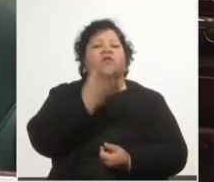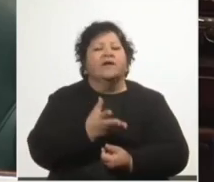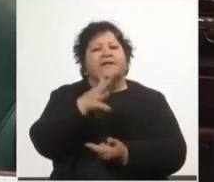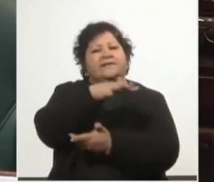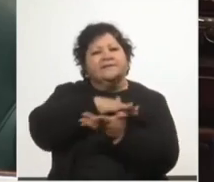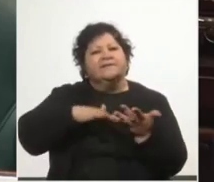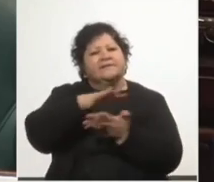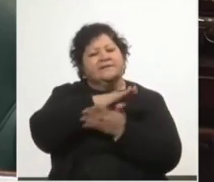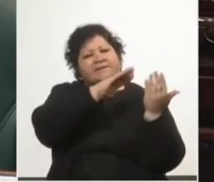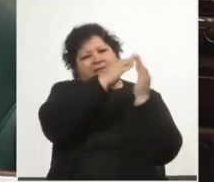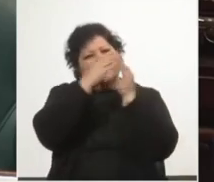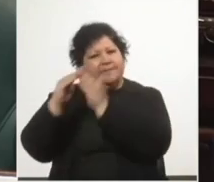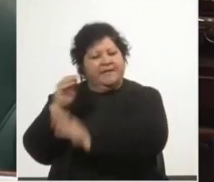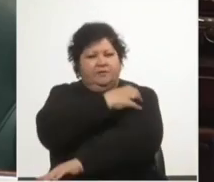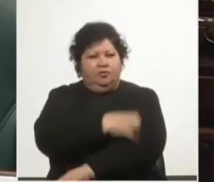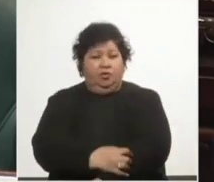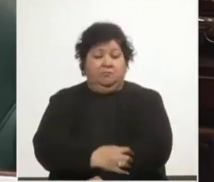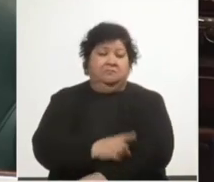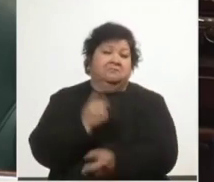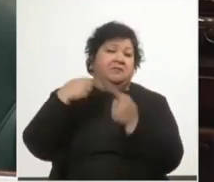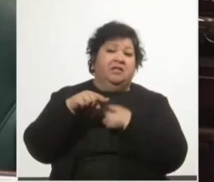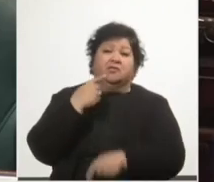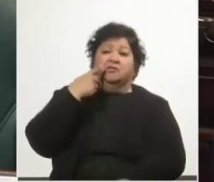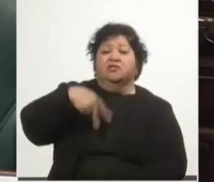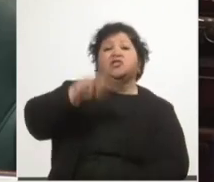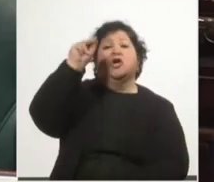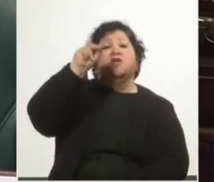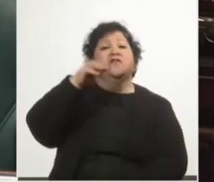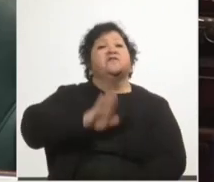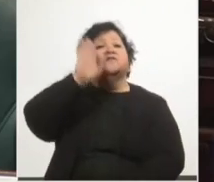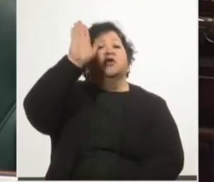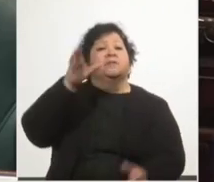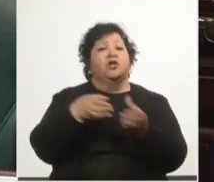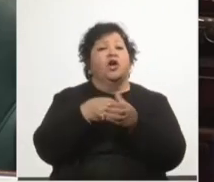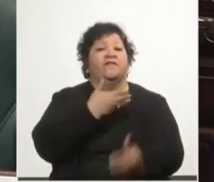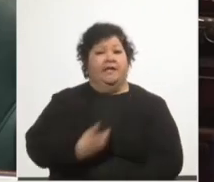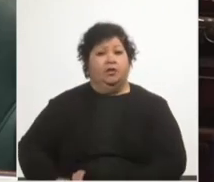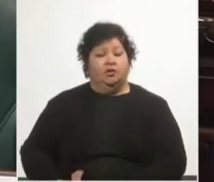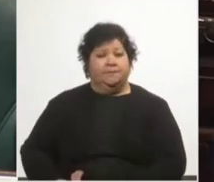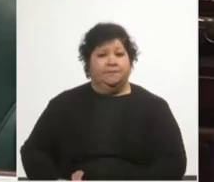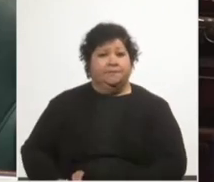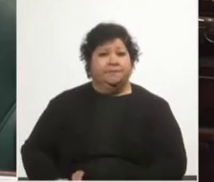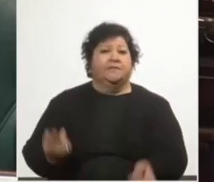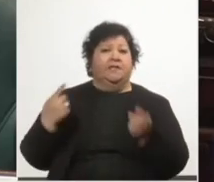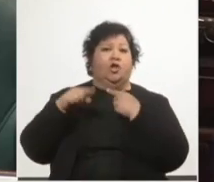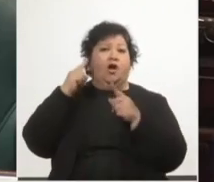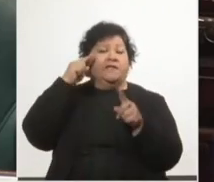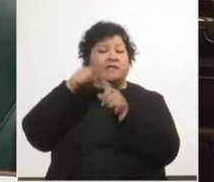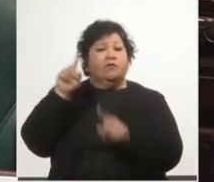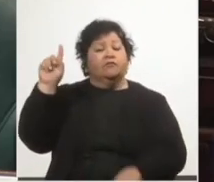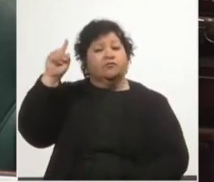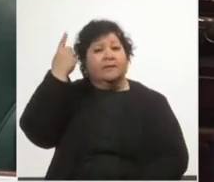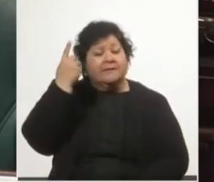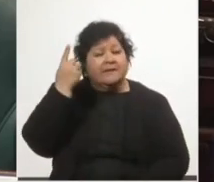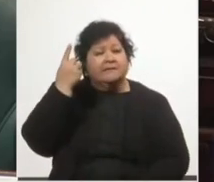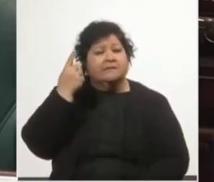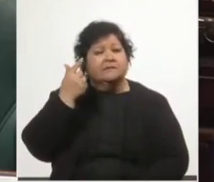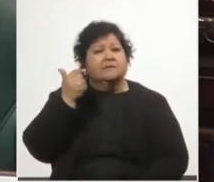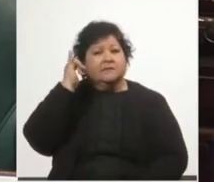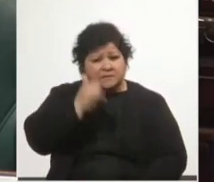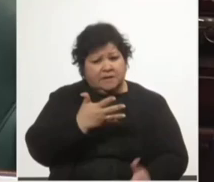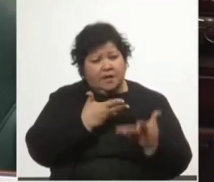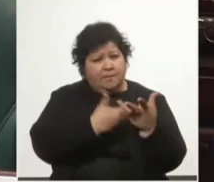Y ese aditivo fue votado en contra por la coalición de gobierno. Es un objetivo fundamental que acompañamos.